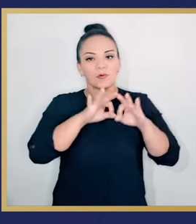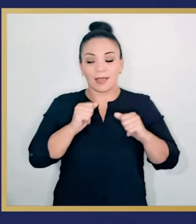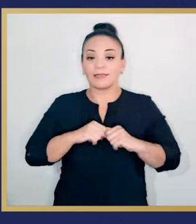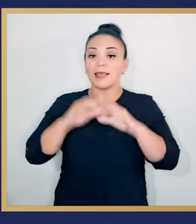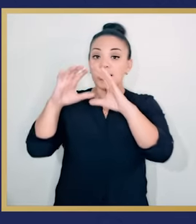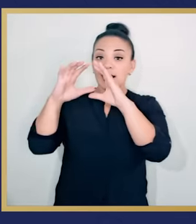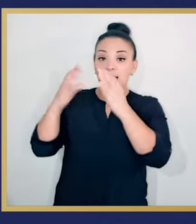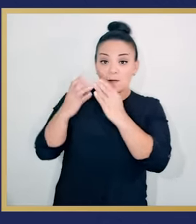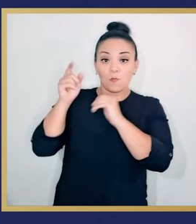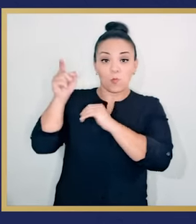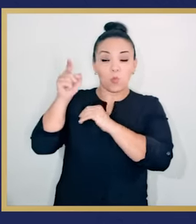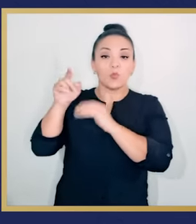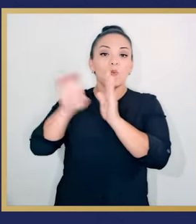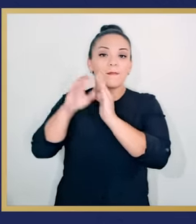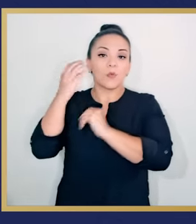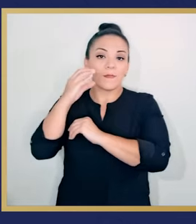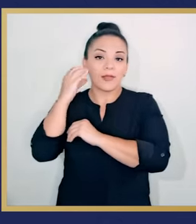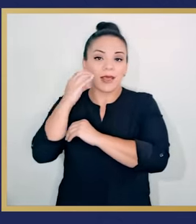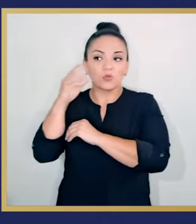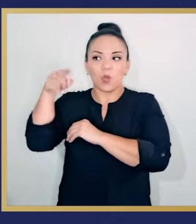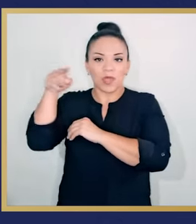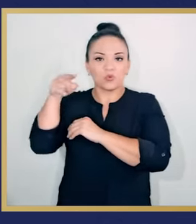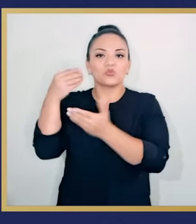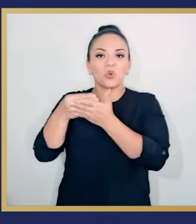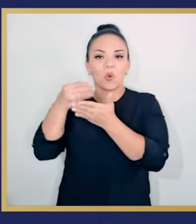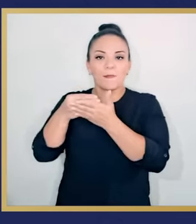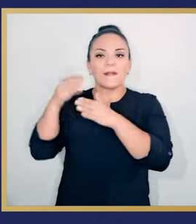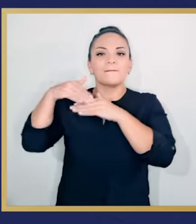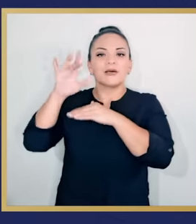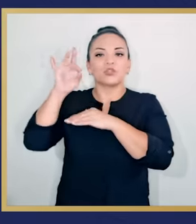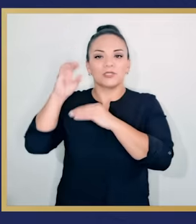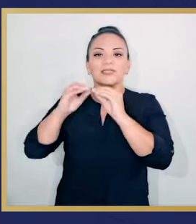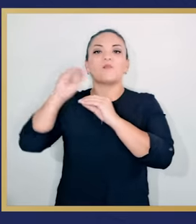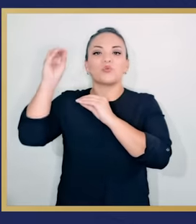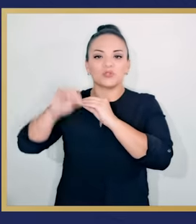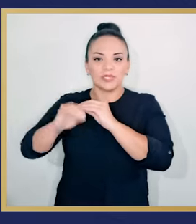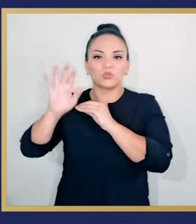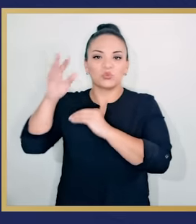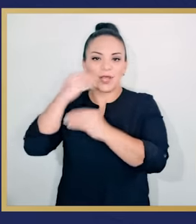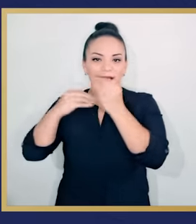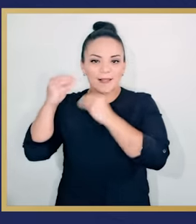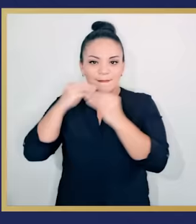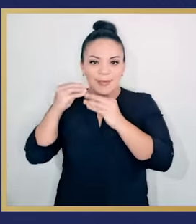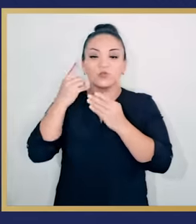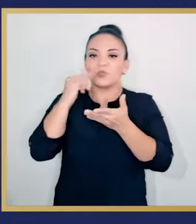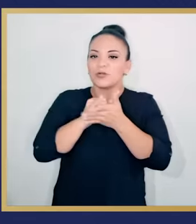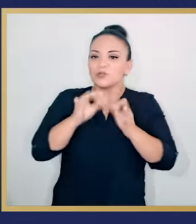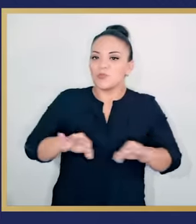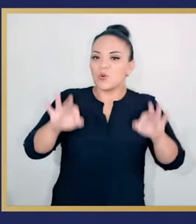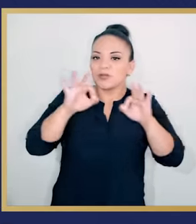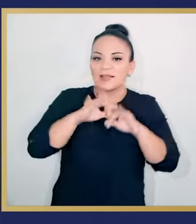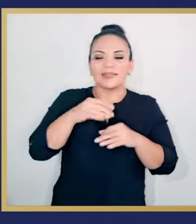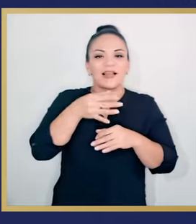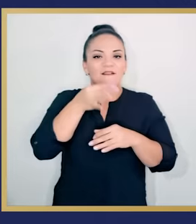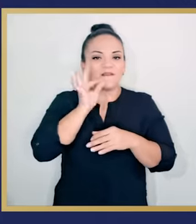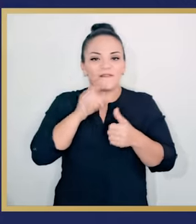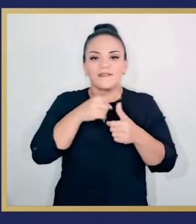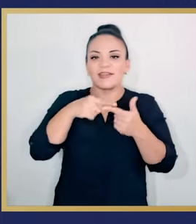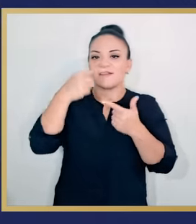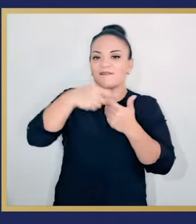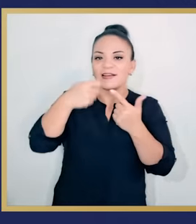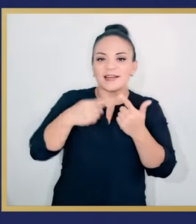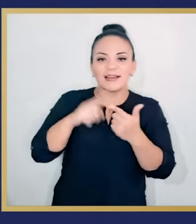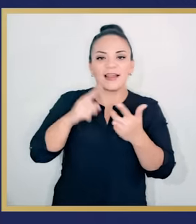mundo representa un mercado de consumo estratégico, pues importan cerca del 80% de sus alimentos. Café, banano,